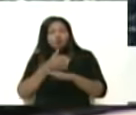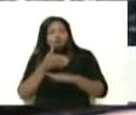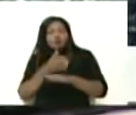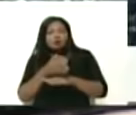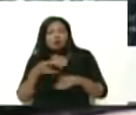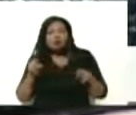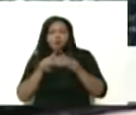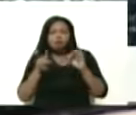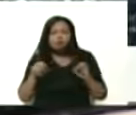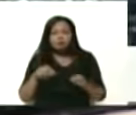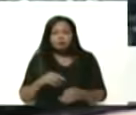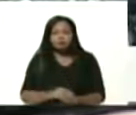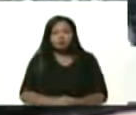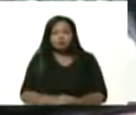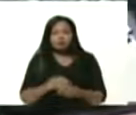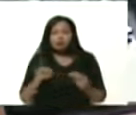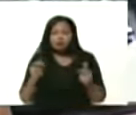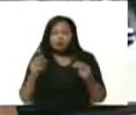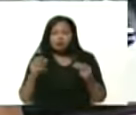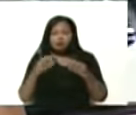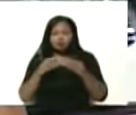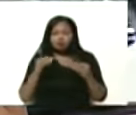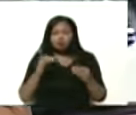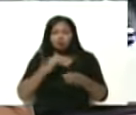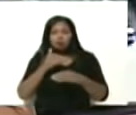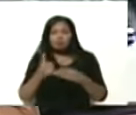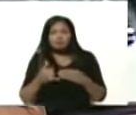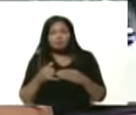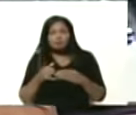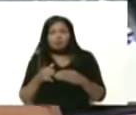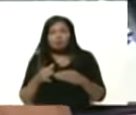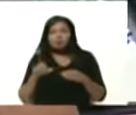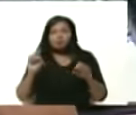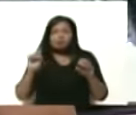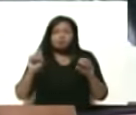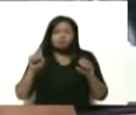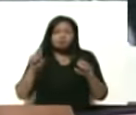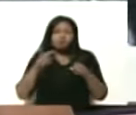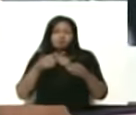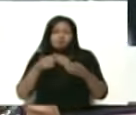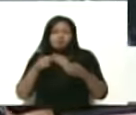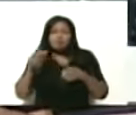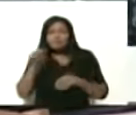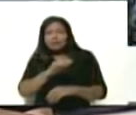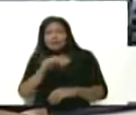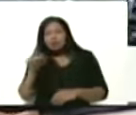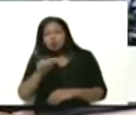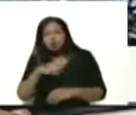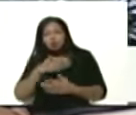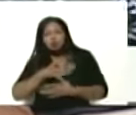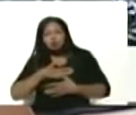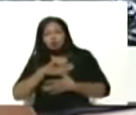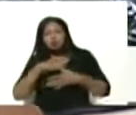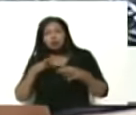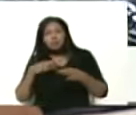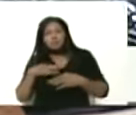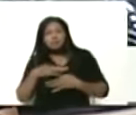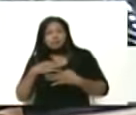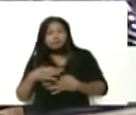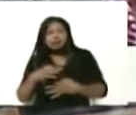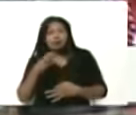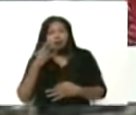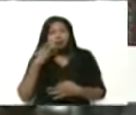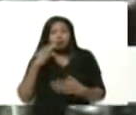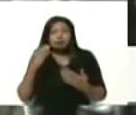de activar nuevamente aquellos programas de vehículos familiares o vehículos con condiciones especiales como en el caso de la